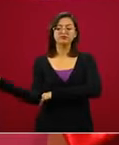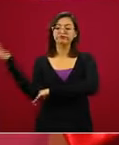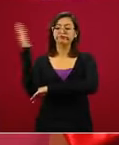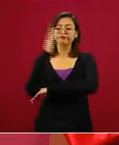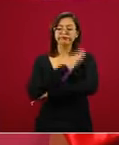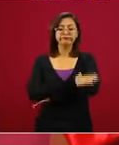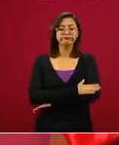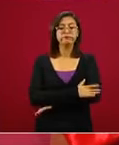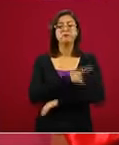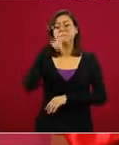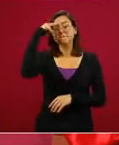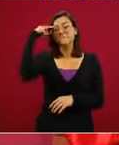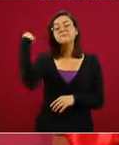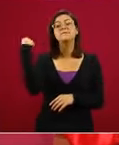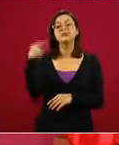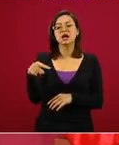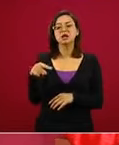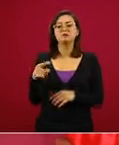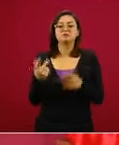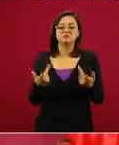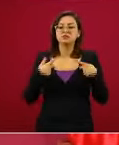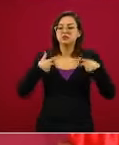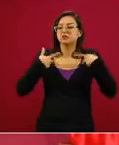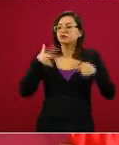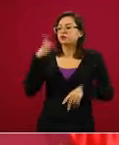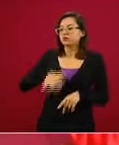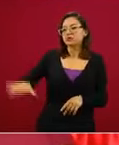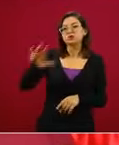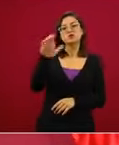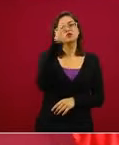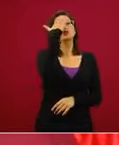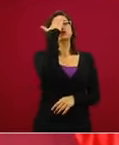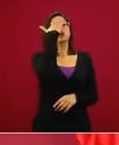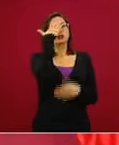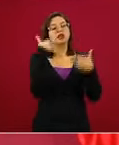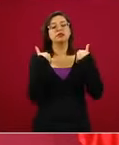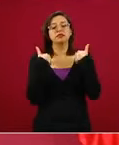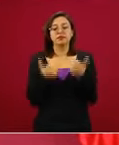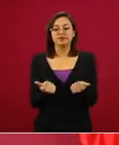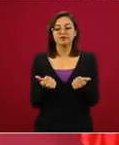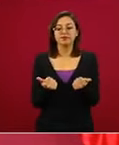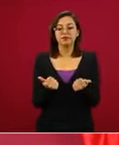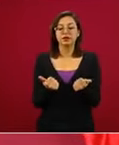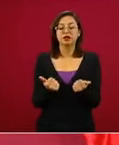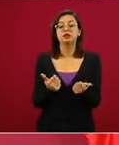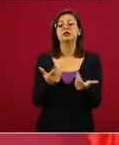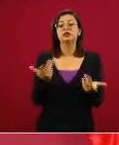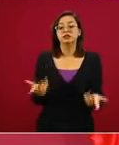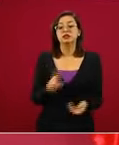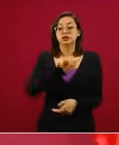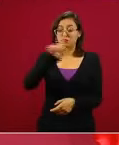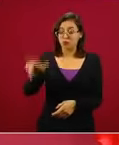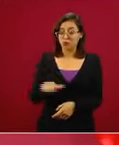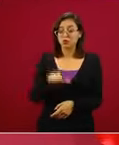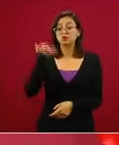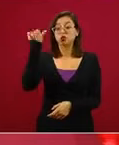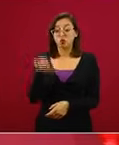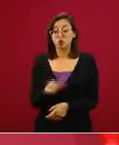que se tengan los elementos generales y dejar al doctor Hugo López Gatell